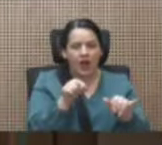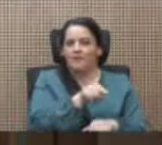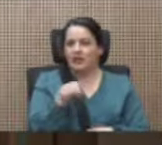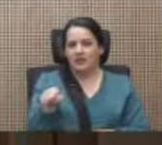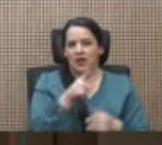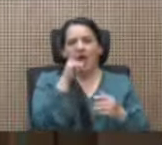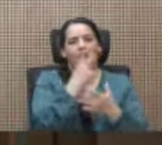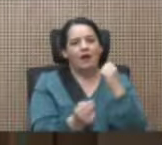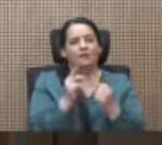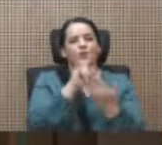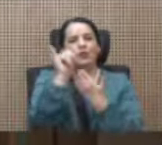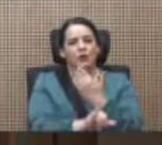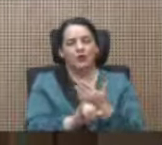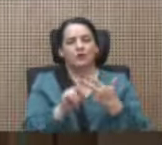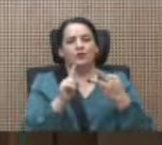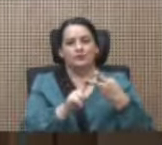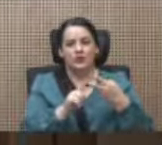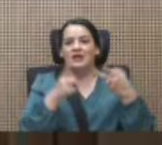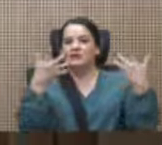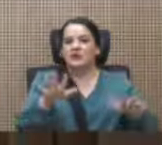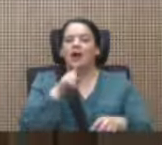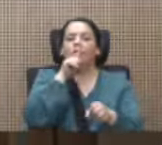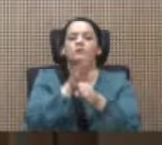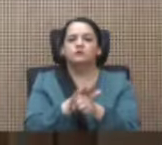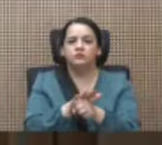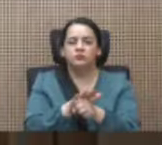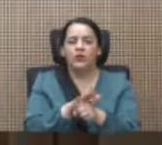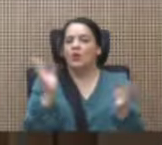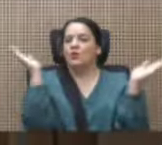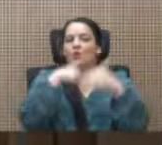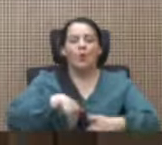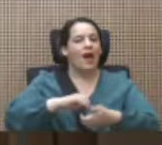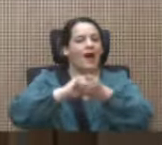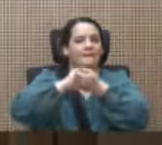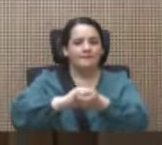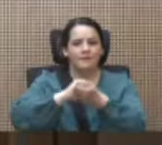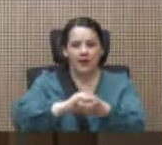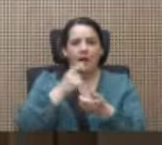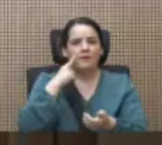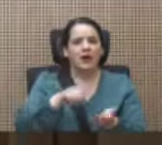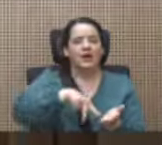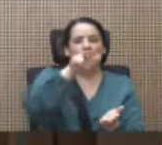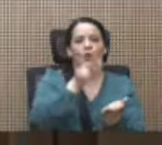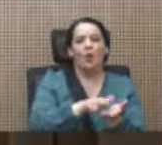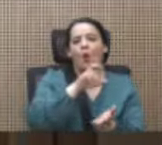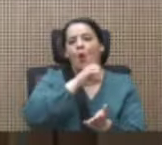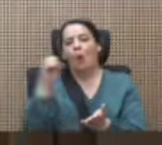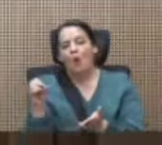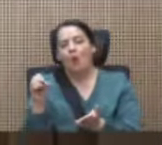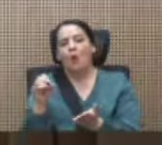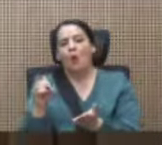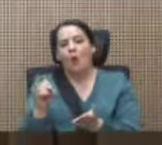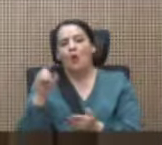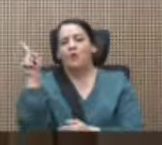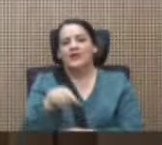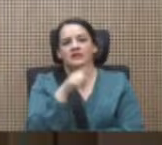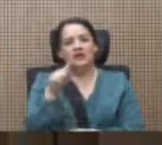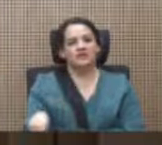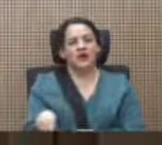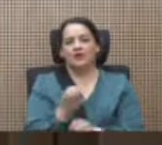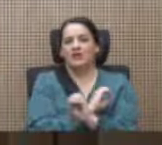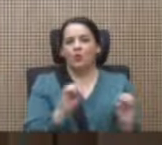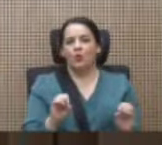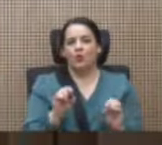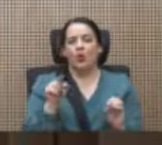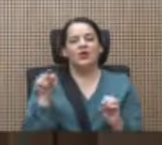lo estamos cumpliendo no hay ningún pacto para aprobar o rechazar ninguno de estos proyectos